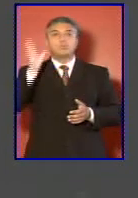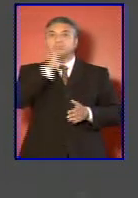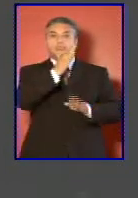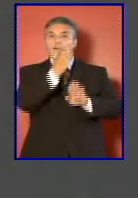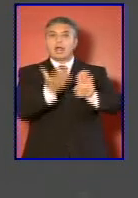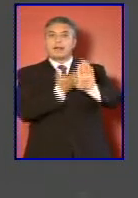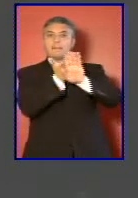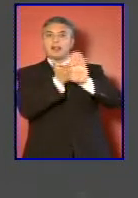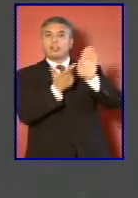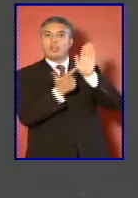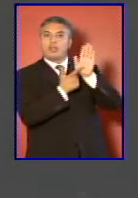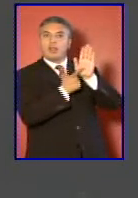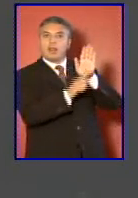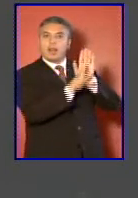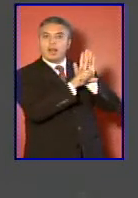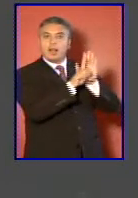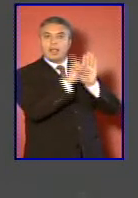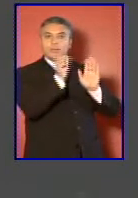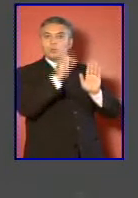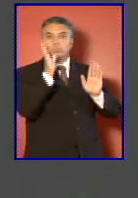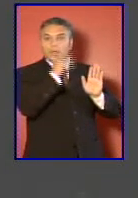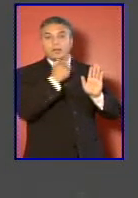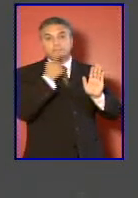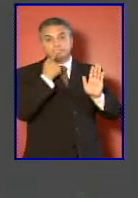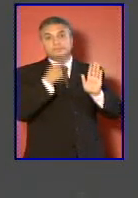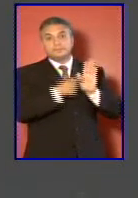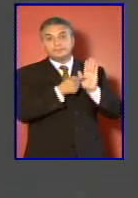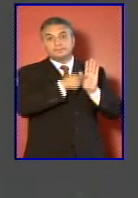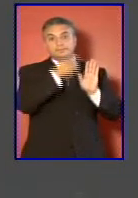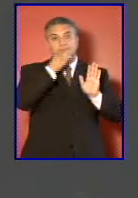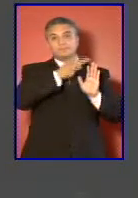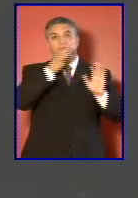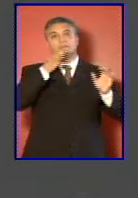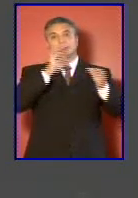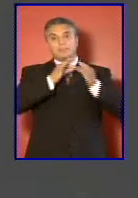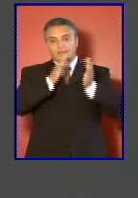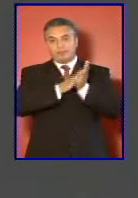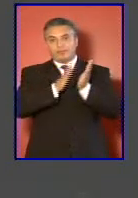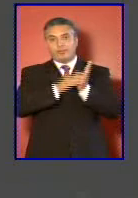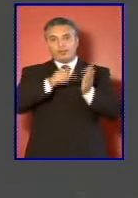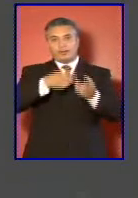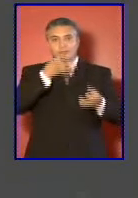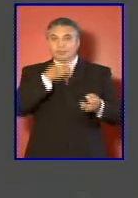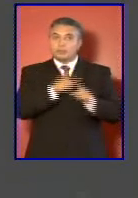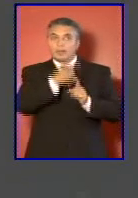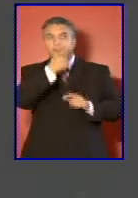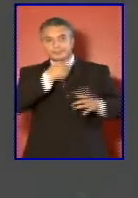respaldo legal expreso y hemos debido recurrir a dictámenes interpretativos de la contraloría